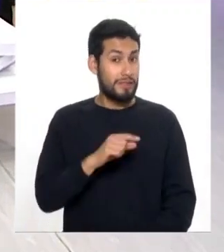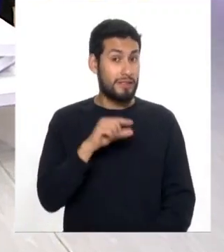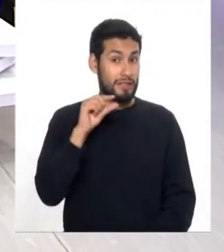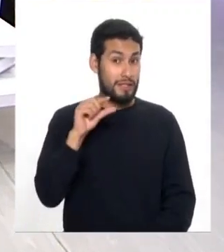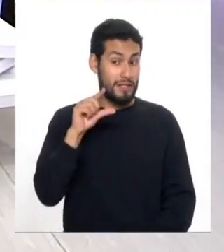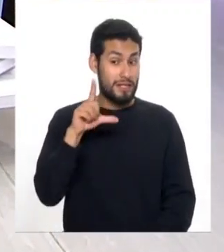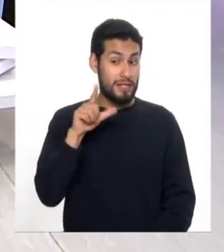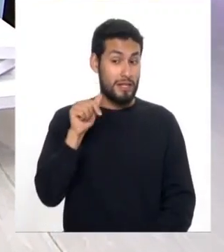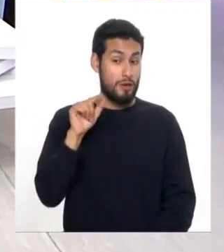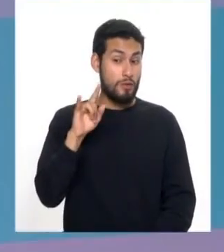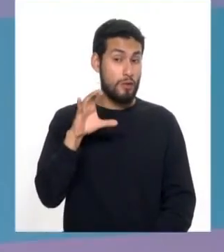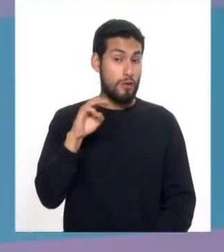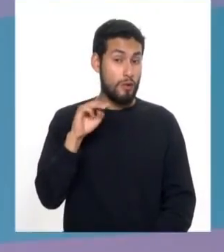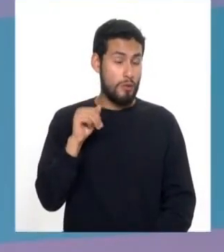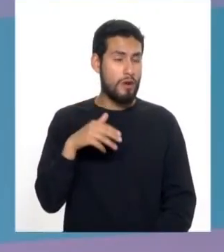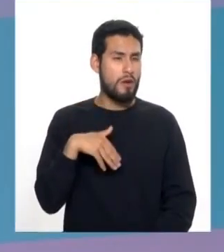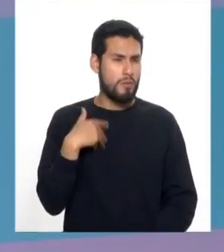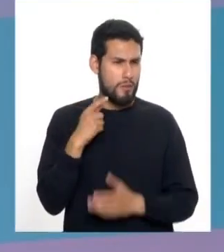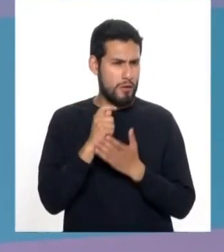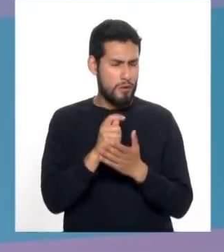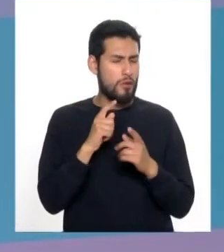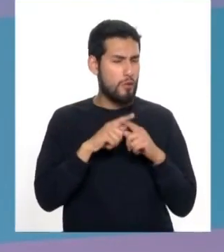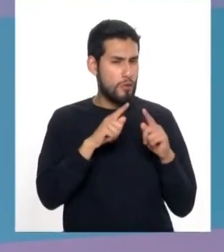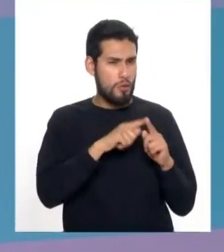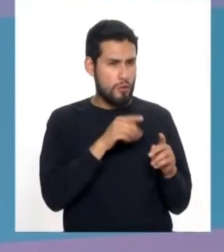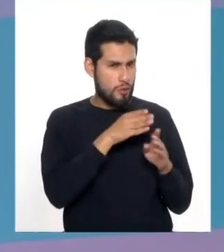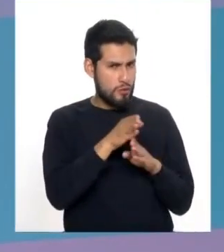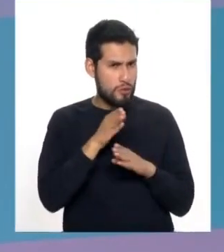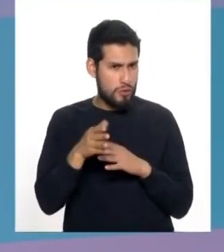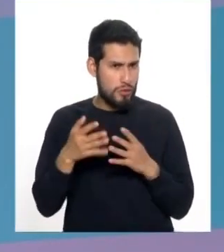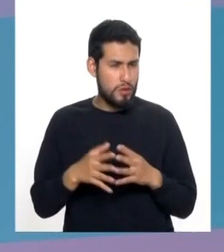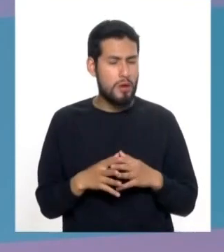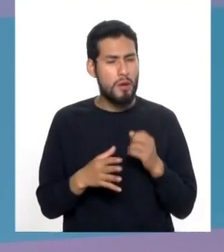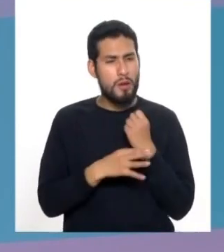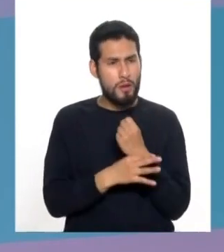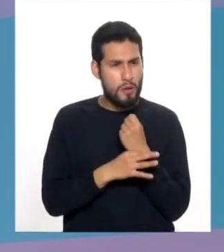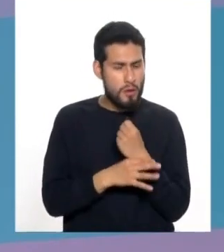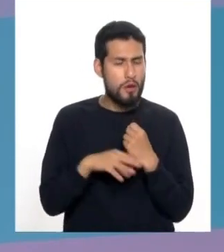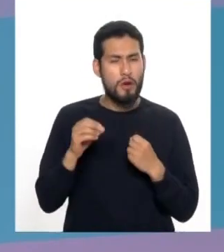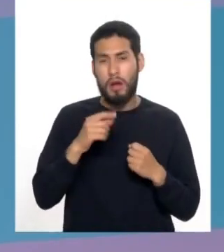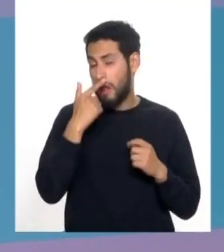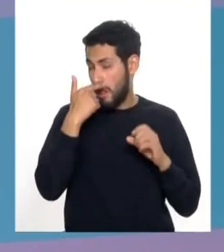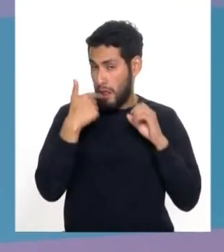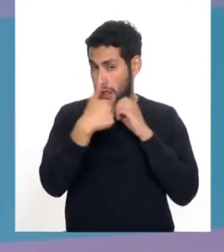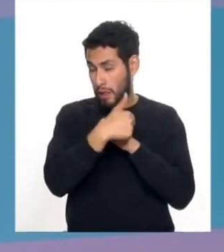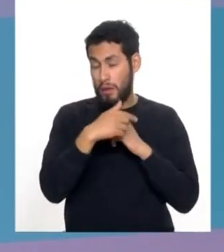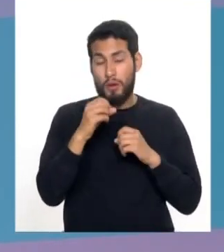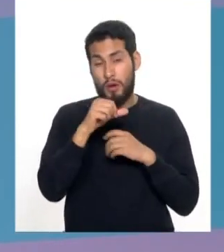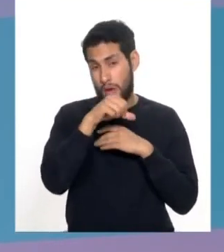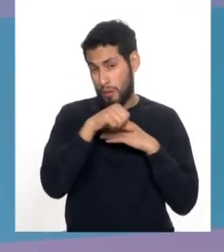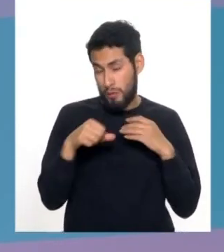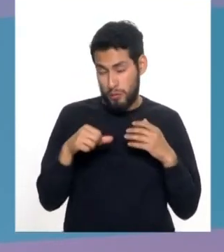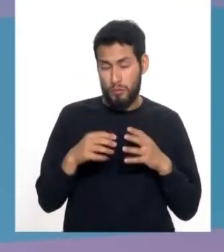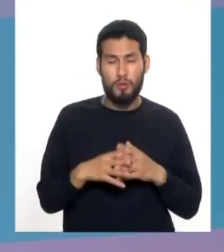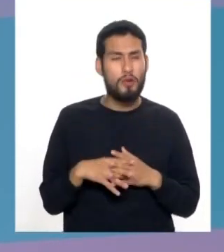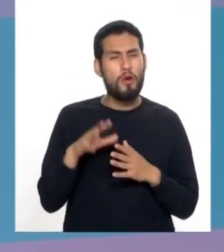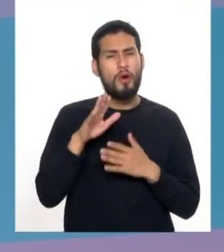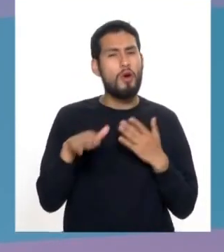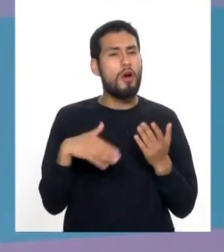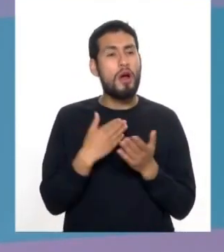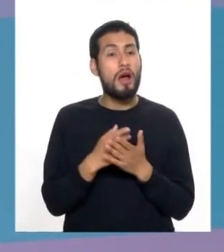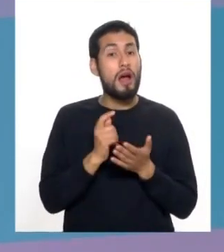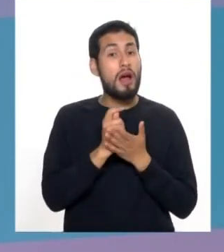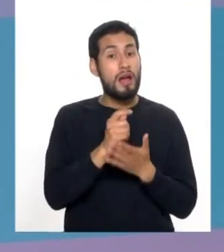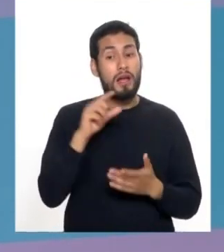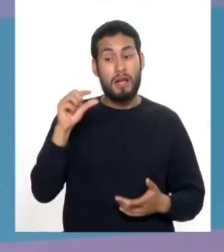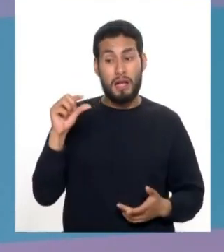tiene tratamiento de diferente tipo, tratamiento médico, tratamiento con láser, tratamiento quirúrgico. Todo el tratamiento para